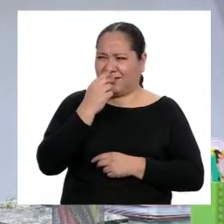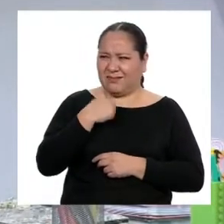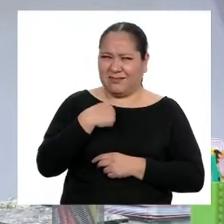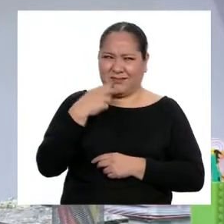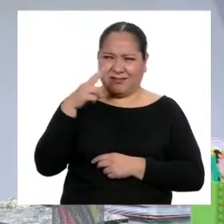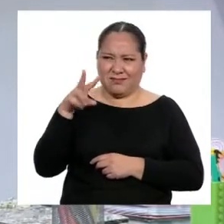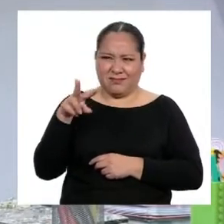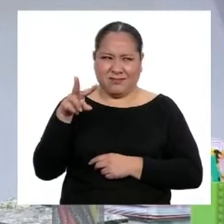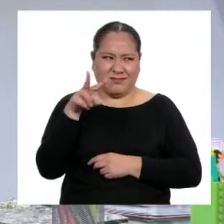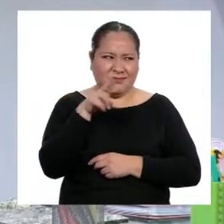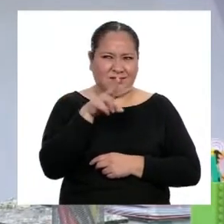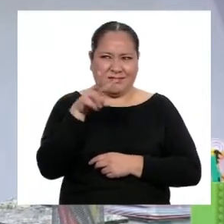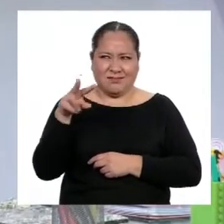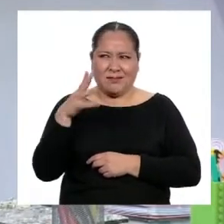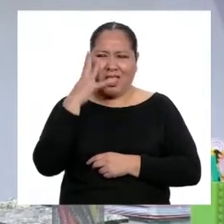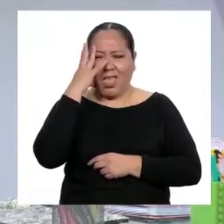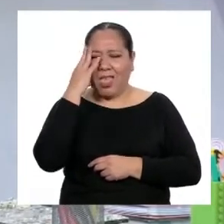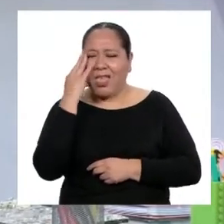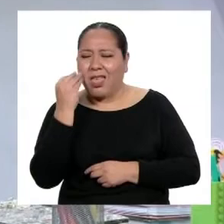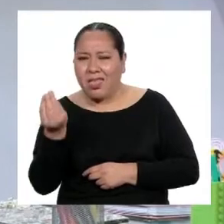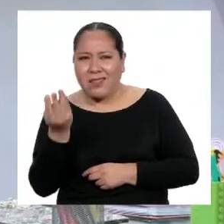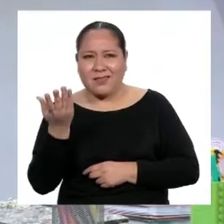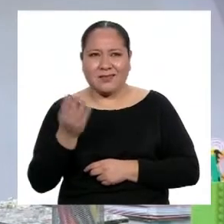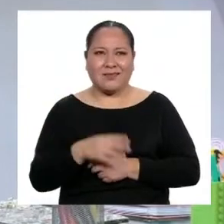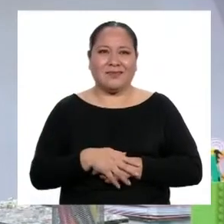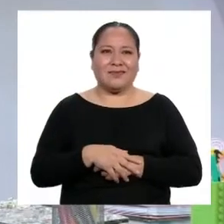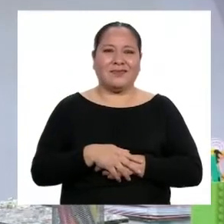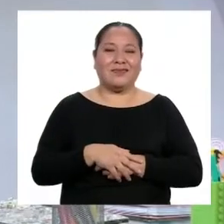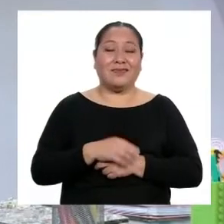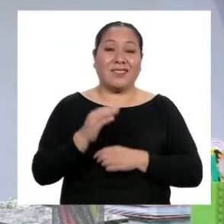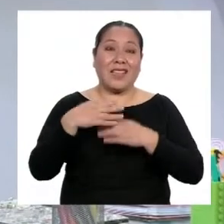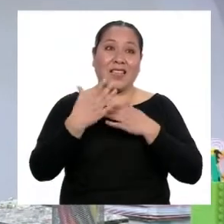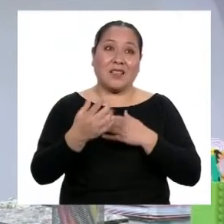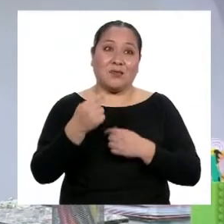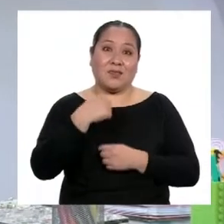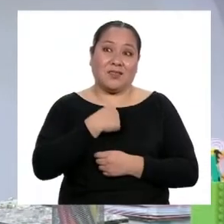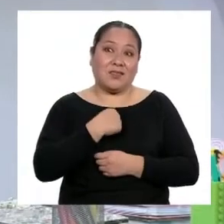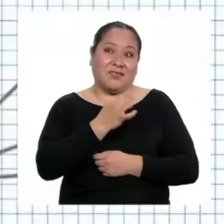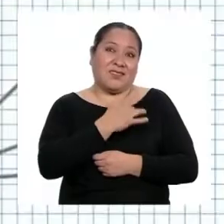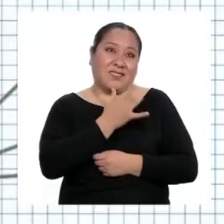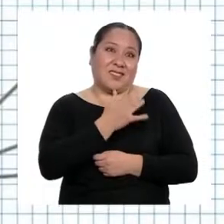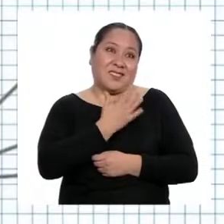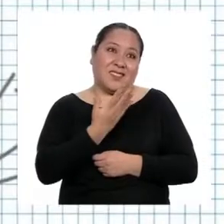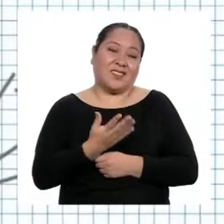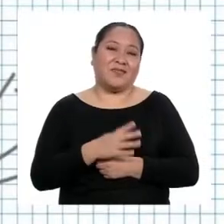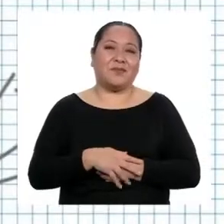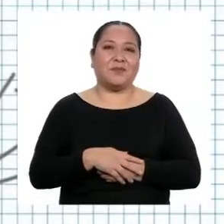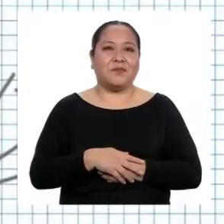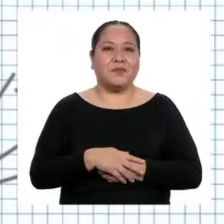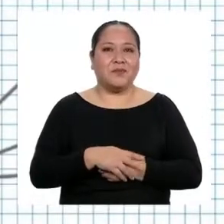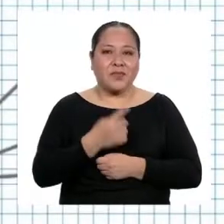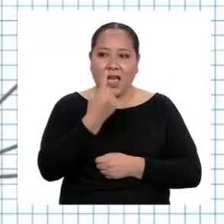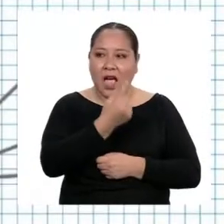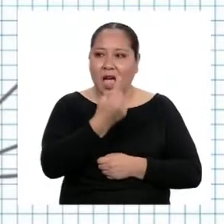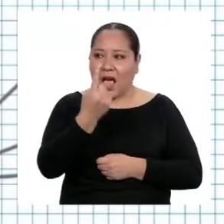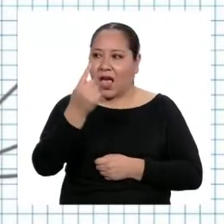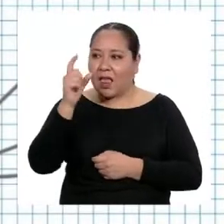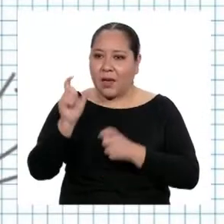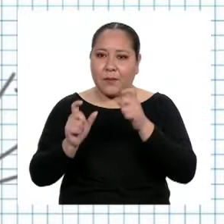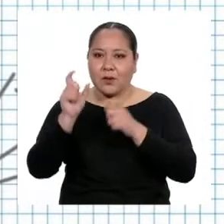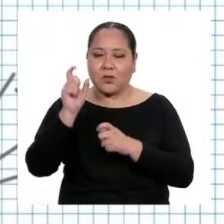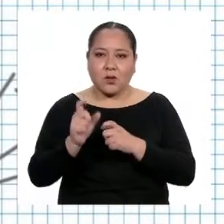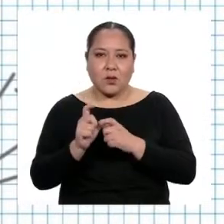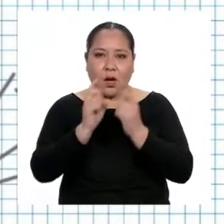verlos en esa situación. Ya después me pasó a mí. Y a cada persona, los